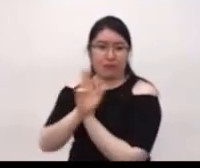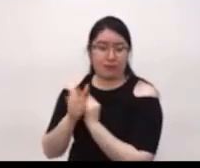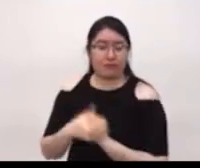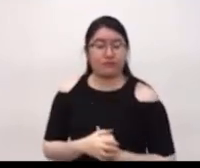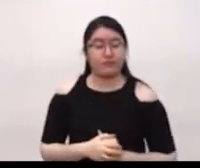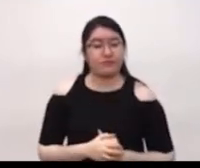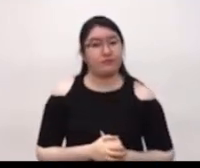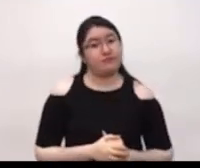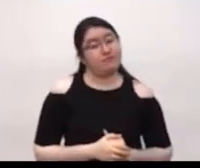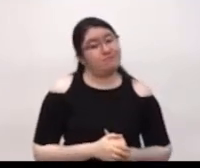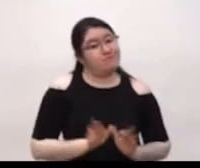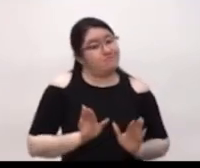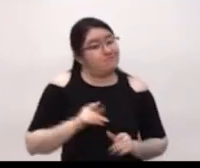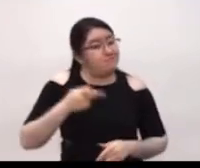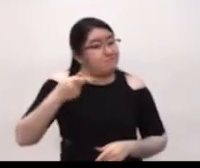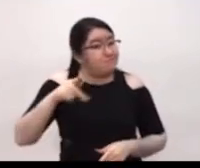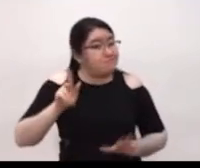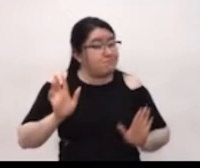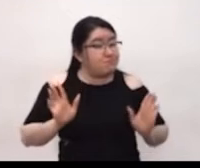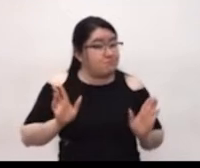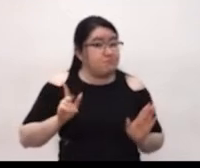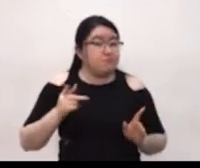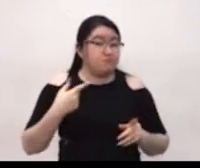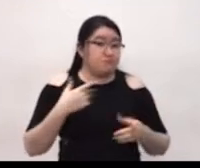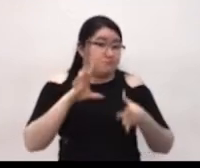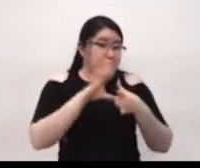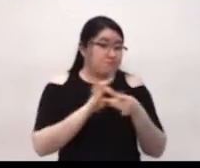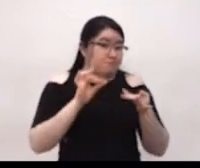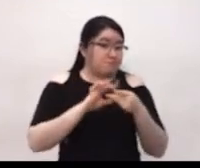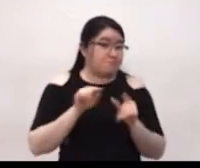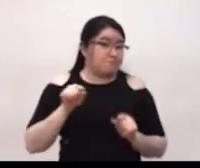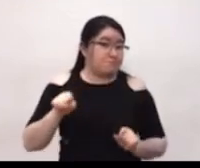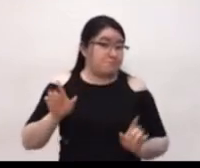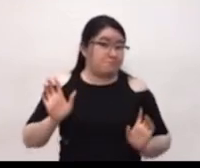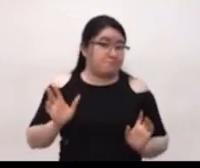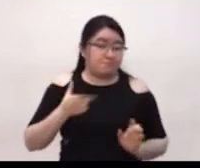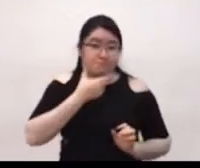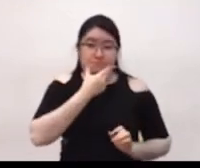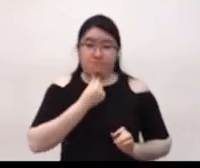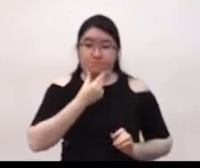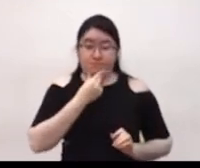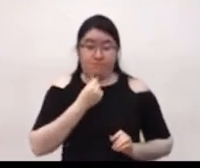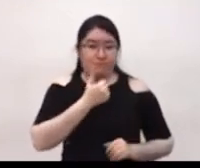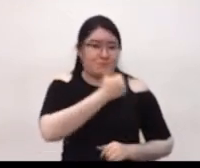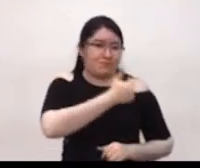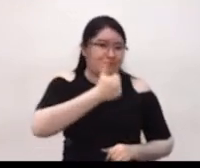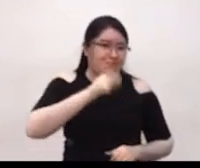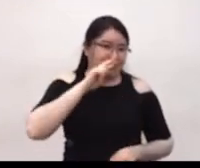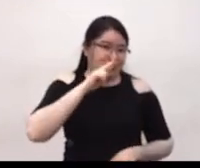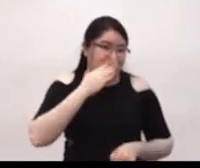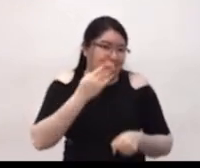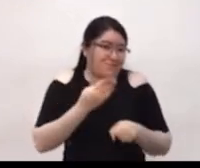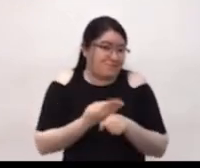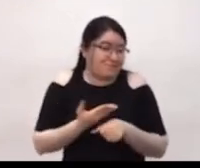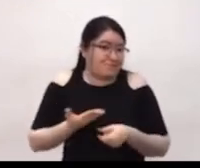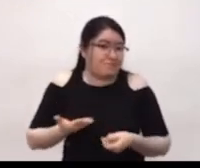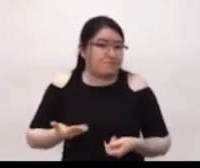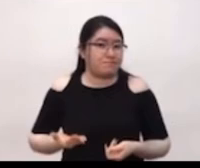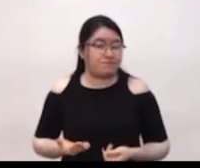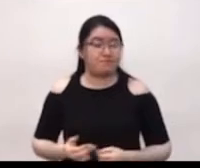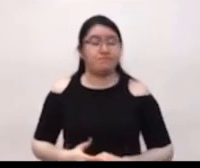tiene que dar sus propias explicaciones y cada quien es responsable de